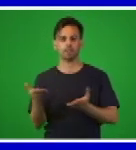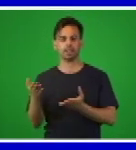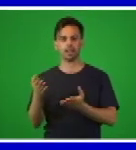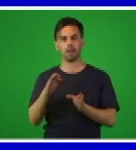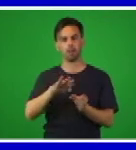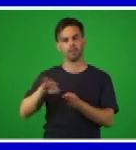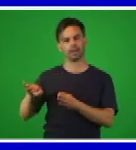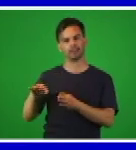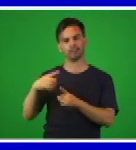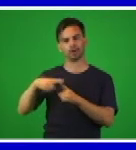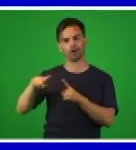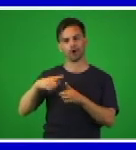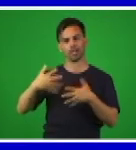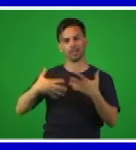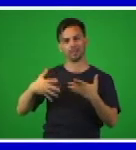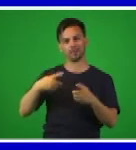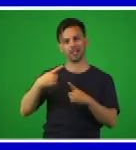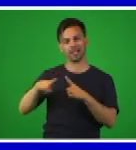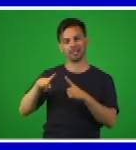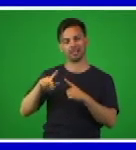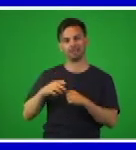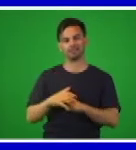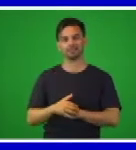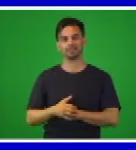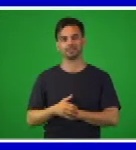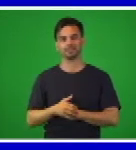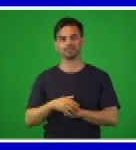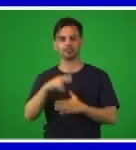varias veces hasta que traten de memorizarlo.